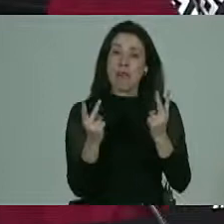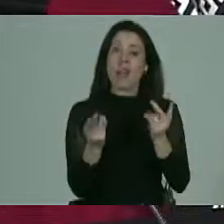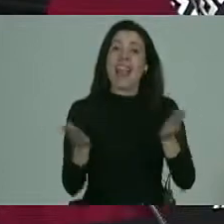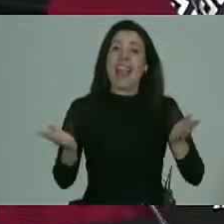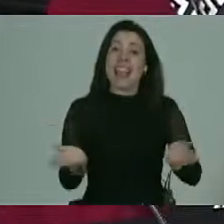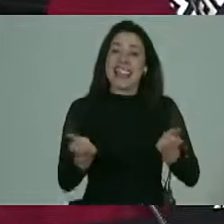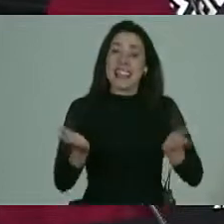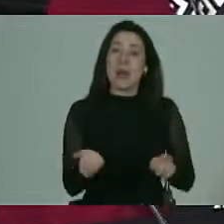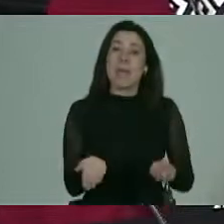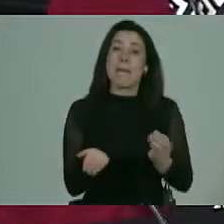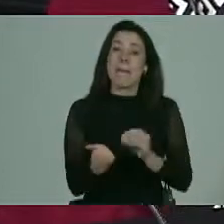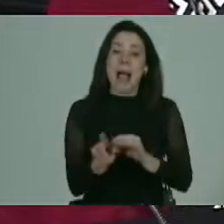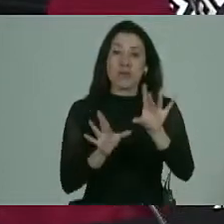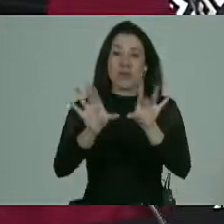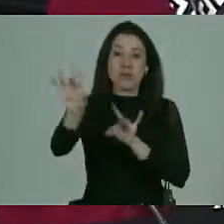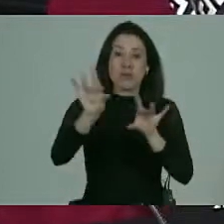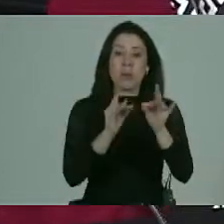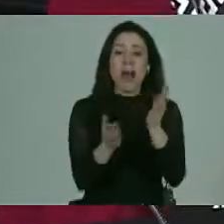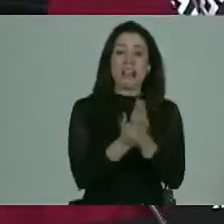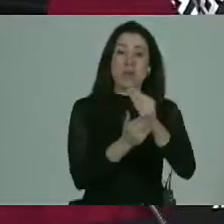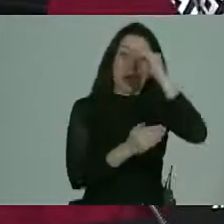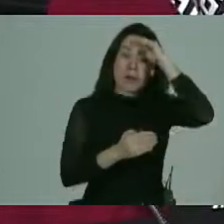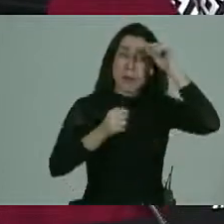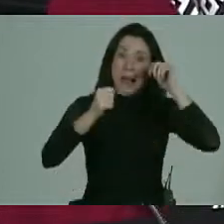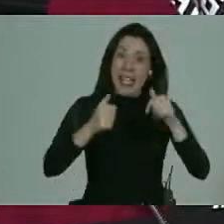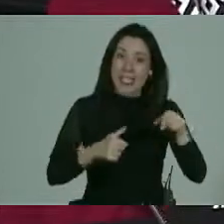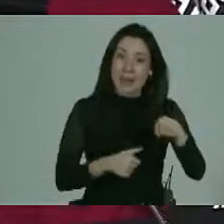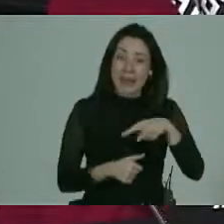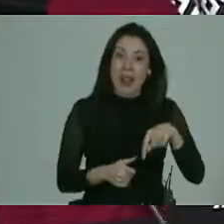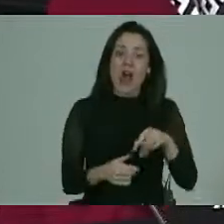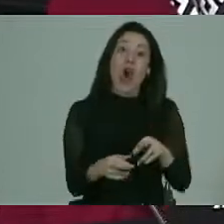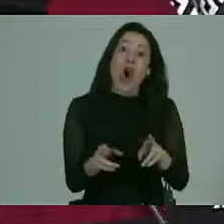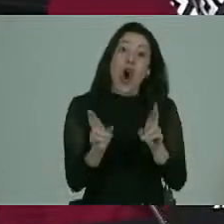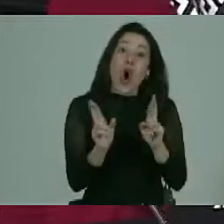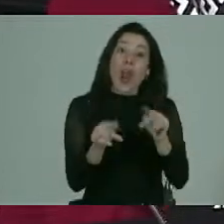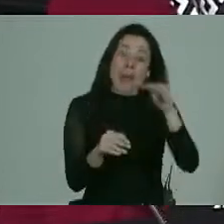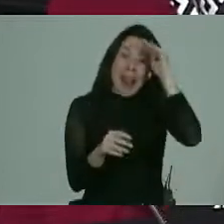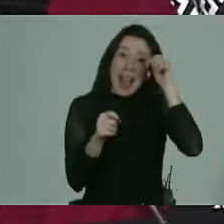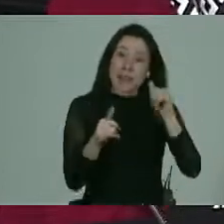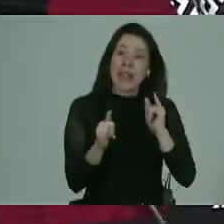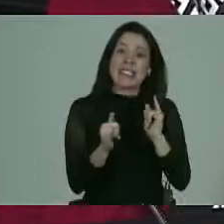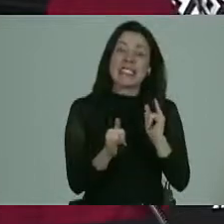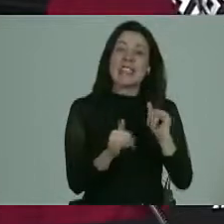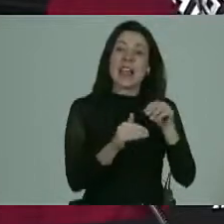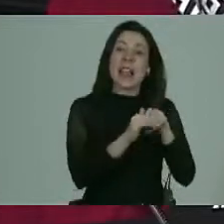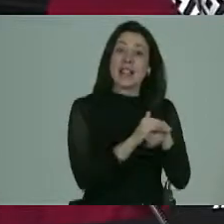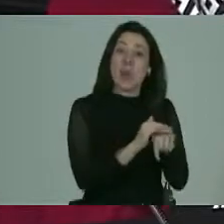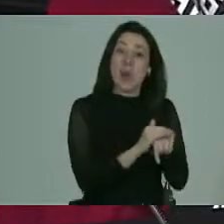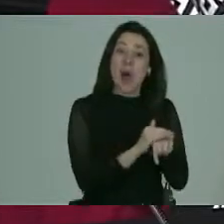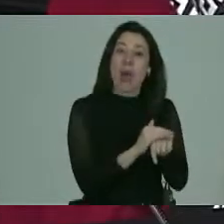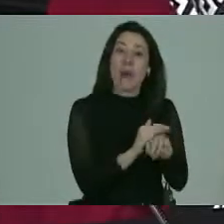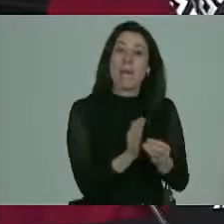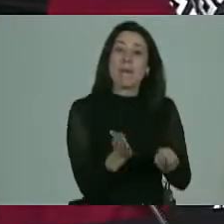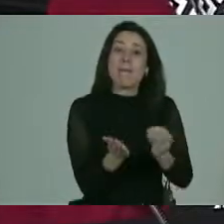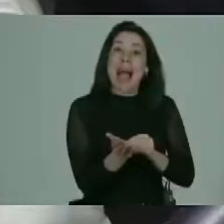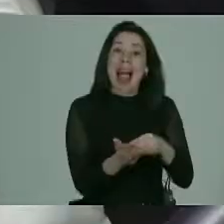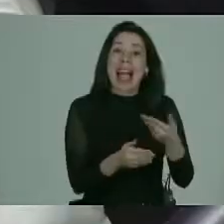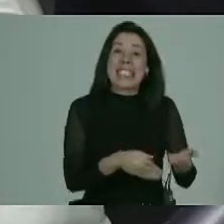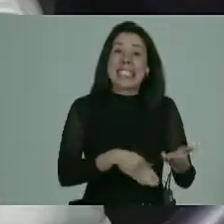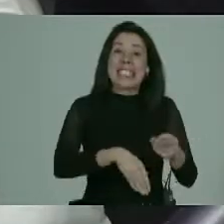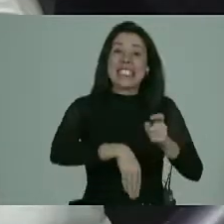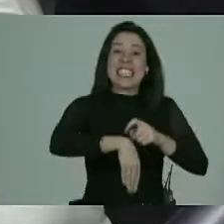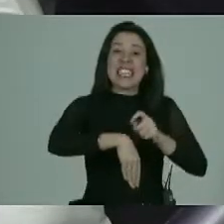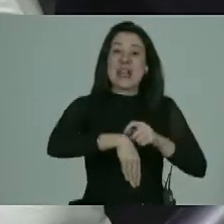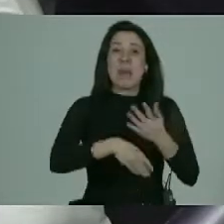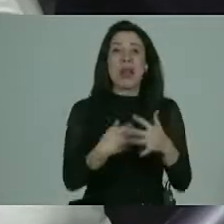incentiven que hayan más cupos para entrar a esas especialidades y que ojalá a esas especialidades si se les reserve un poco más de tiempo porque en